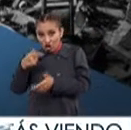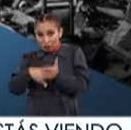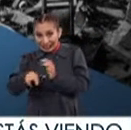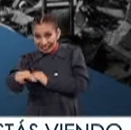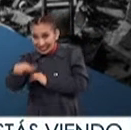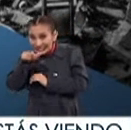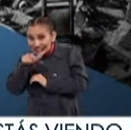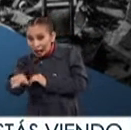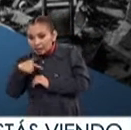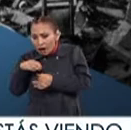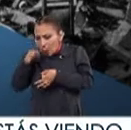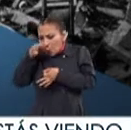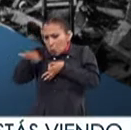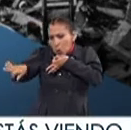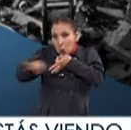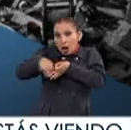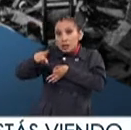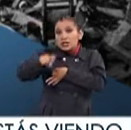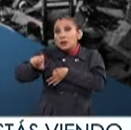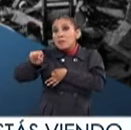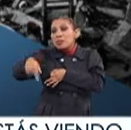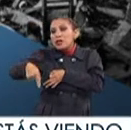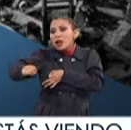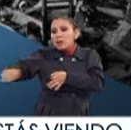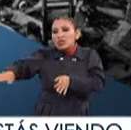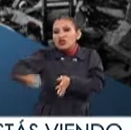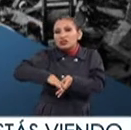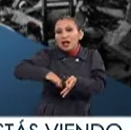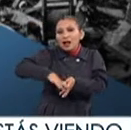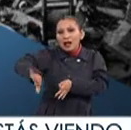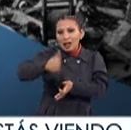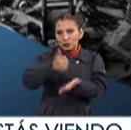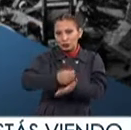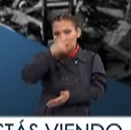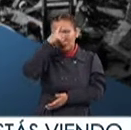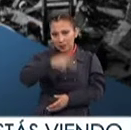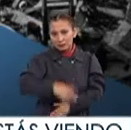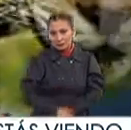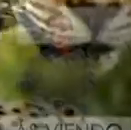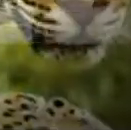2017 ocurrió apenas 120 kilómetros al sur de la ciudad